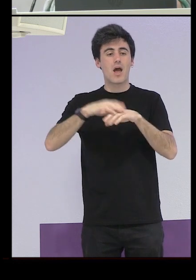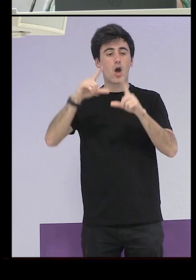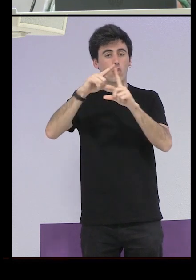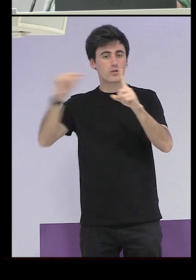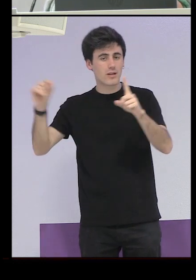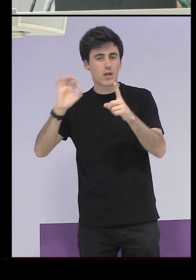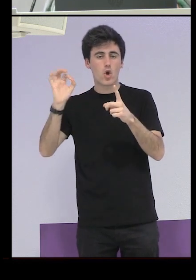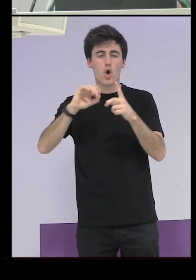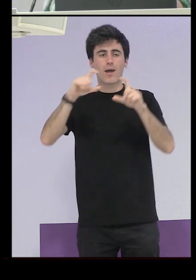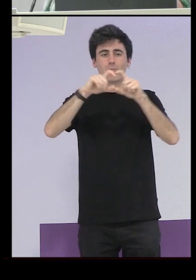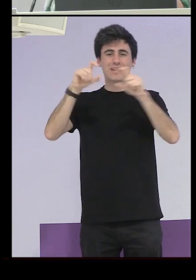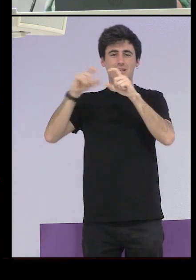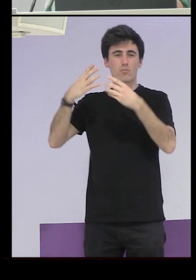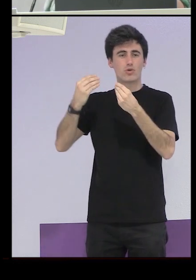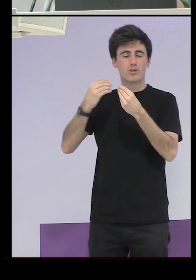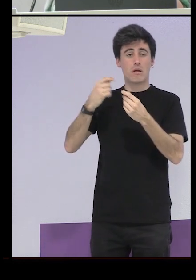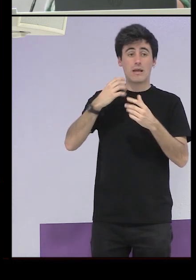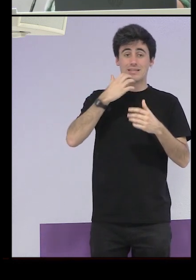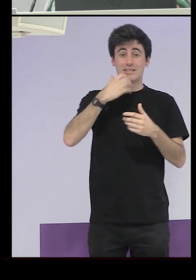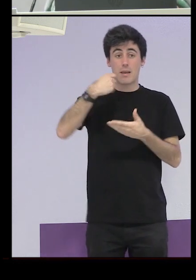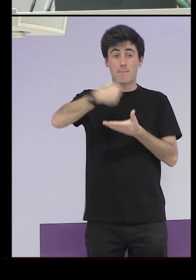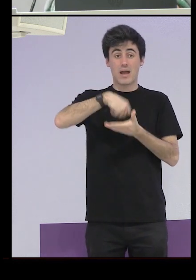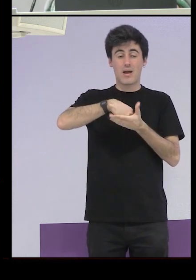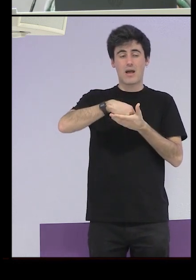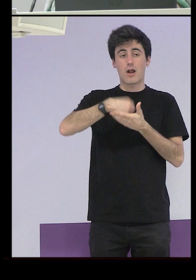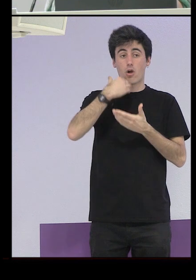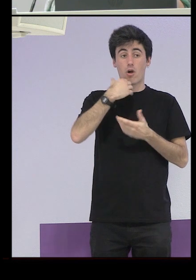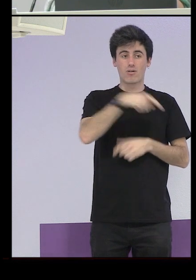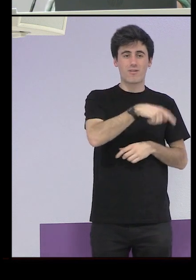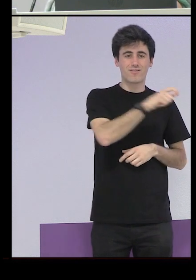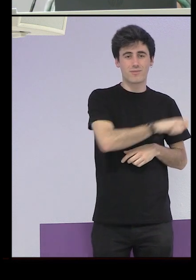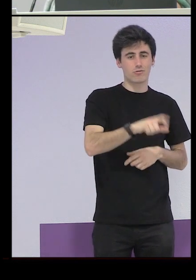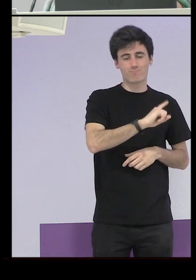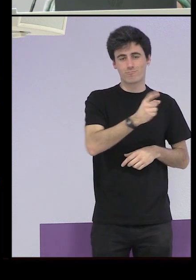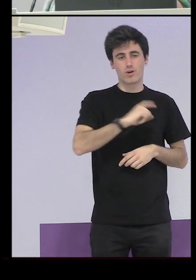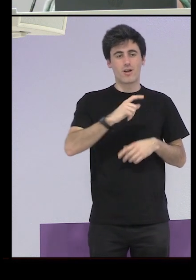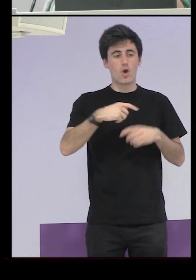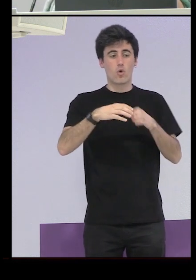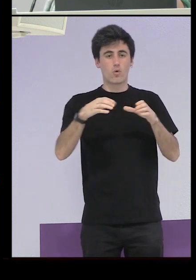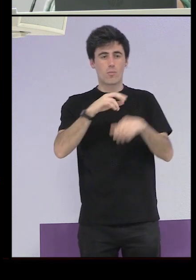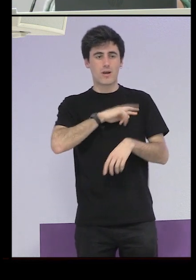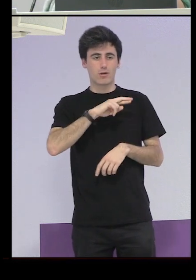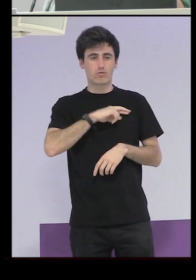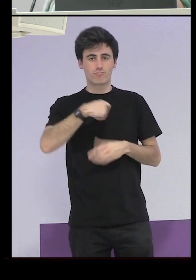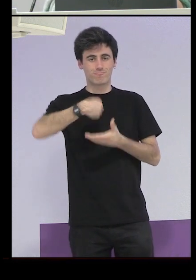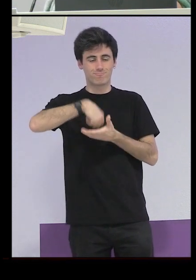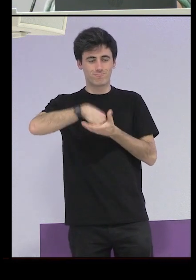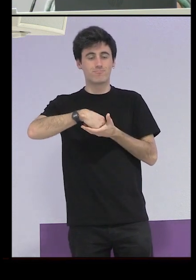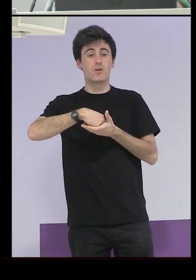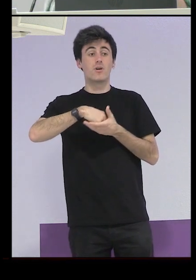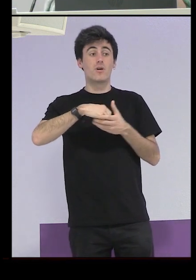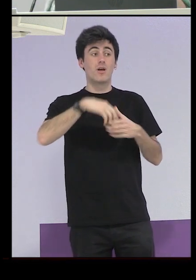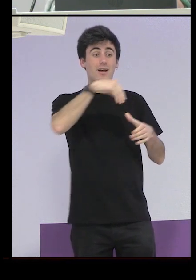un montón de empresas que si pagaban algo en cualquier cosa se lo pagaban a las órdenes religiosas pero ese dinero nunca llegó a las